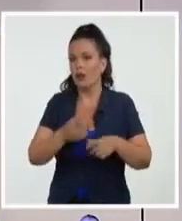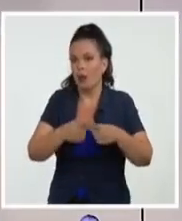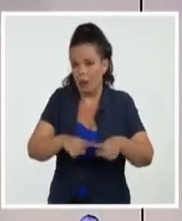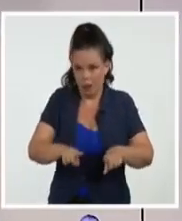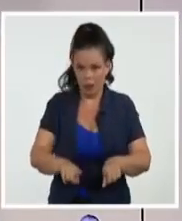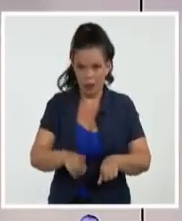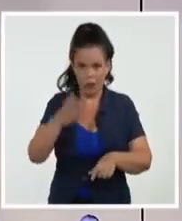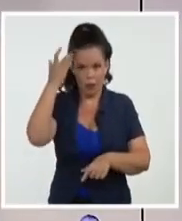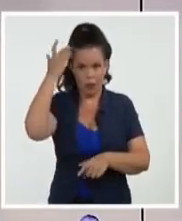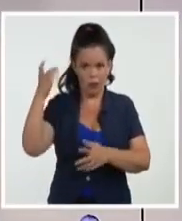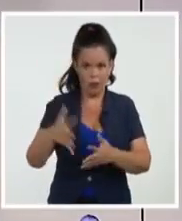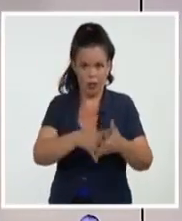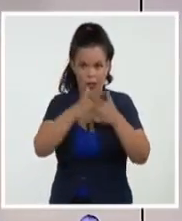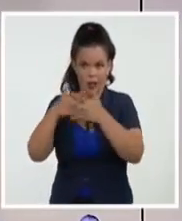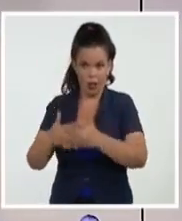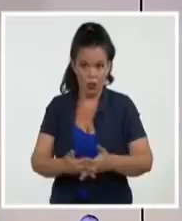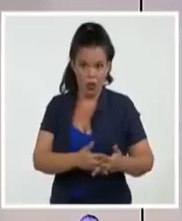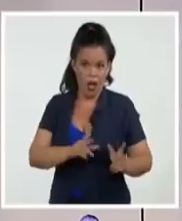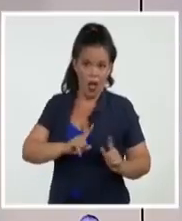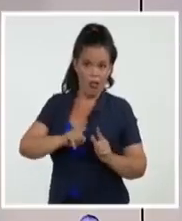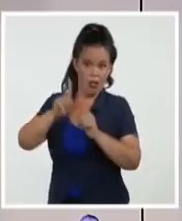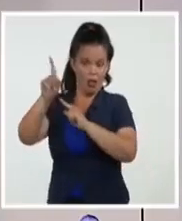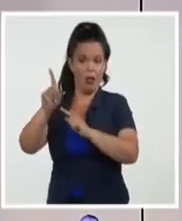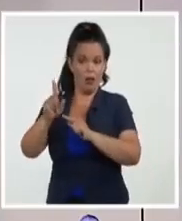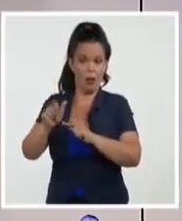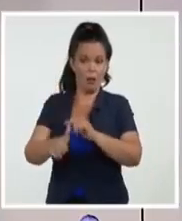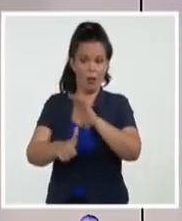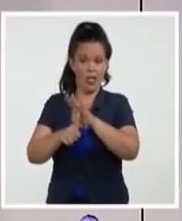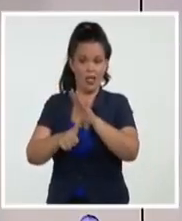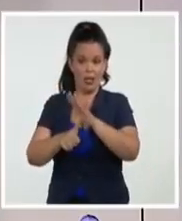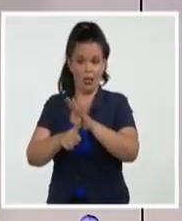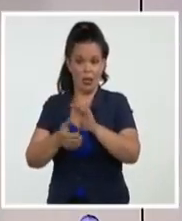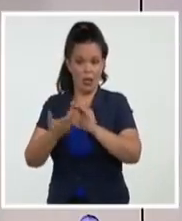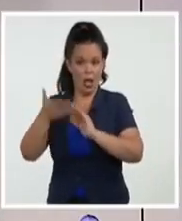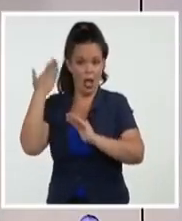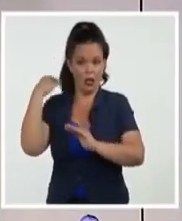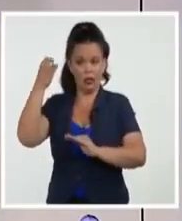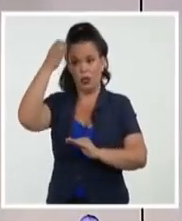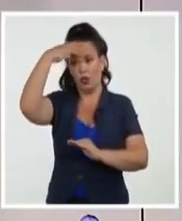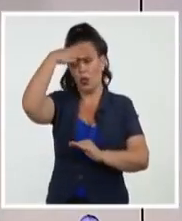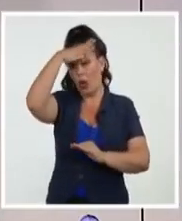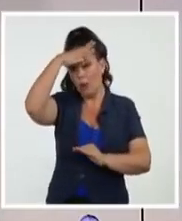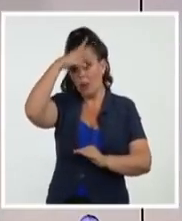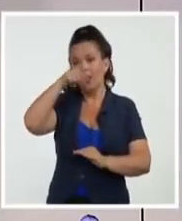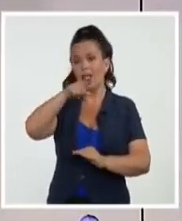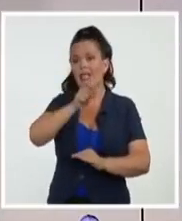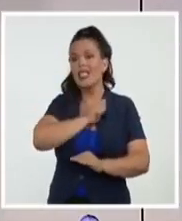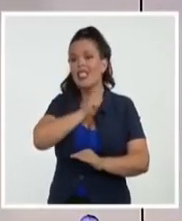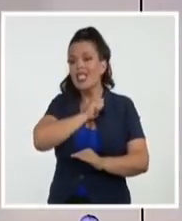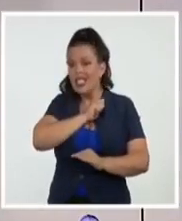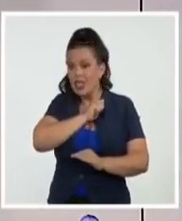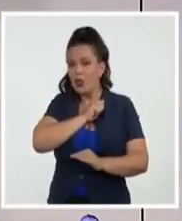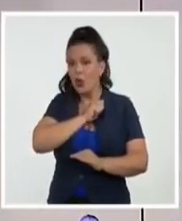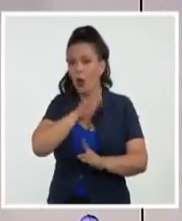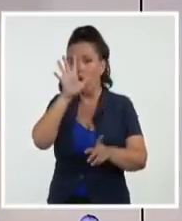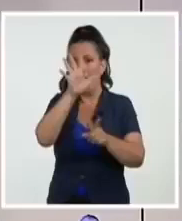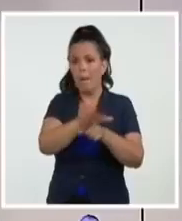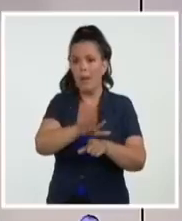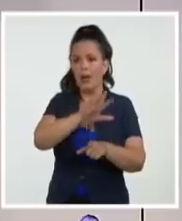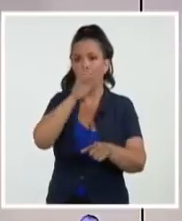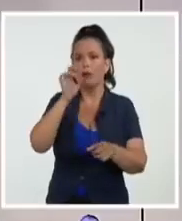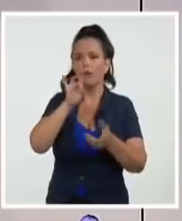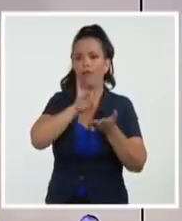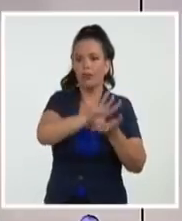donde un presidente en funciones, Trump, trató de darle un golpe de Estado, hablemoslo así, claro, al actual